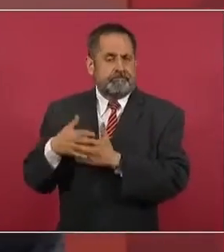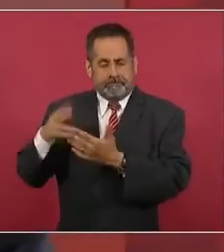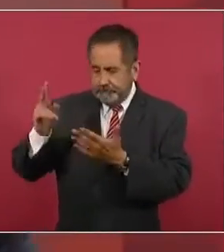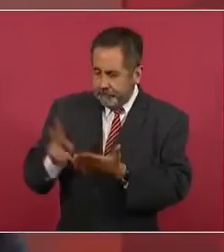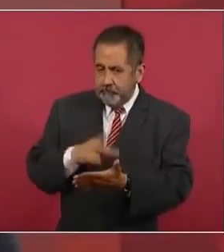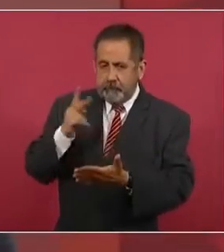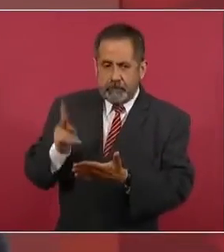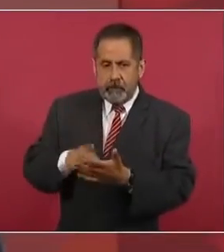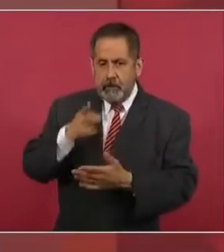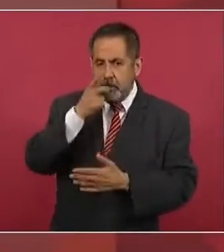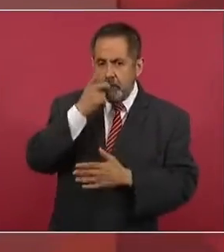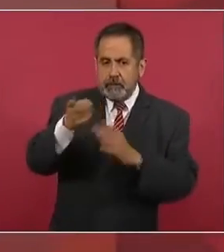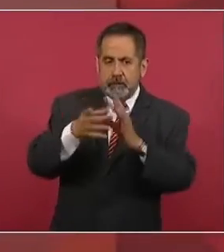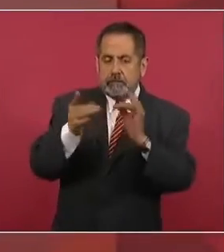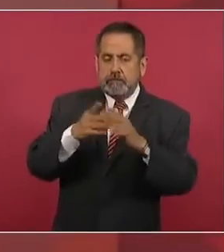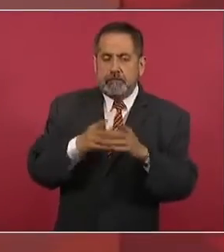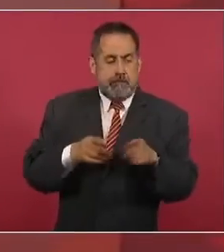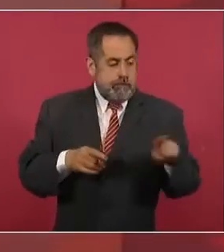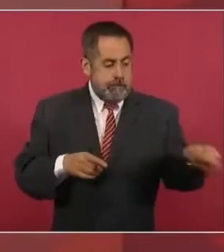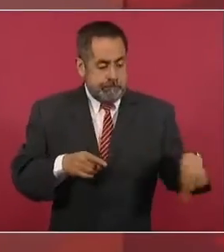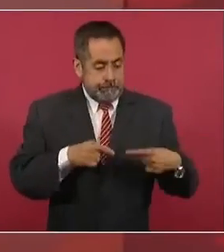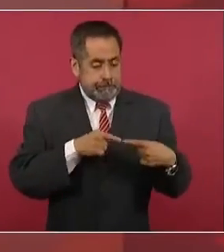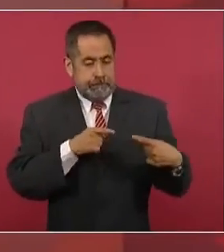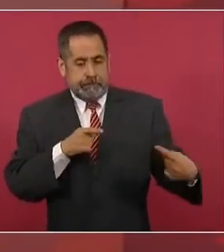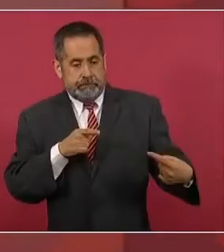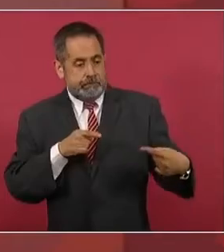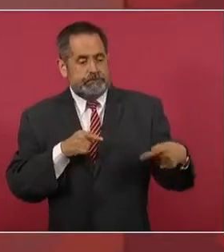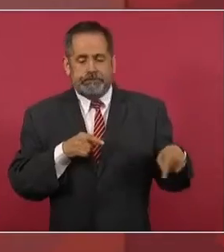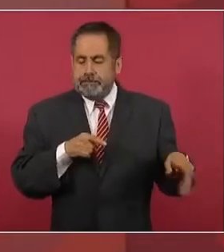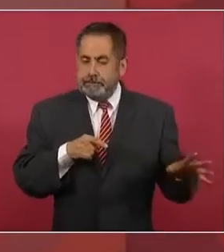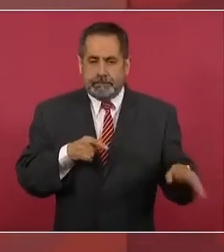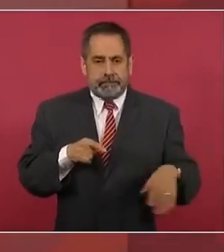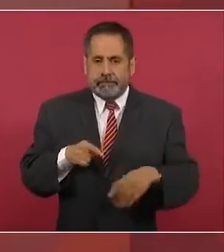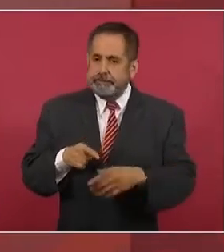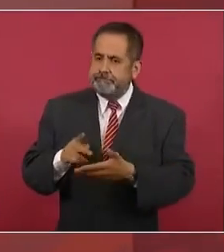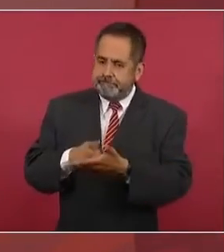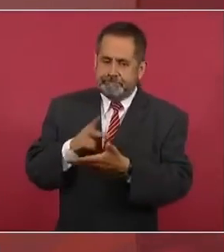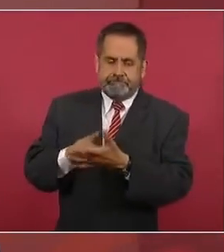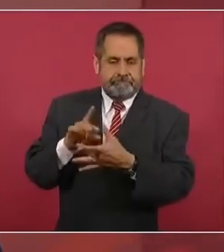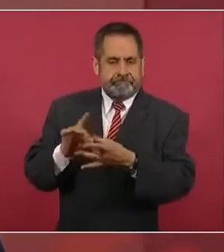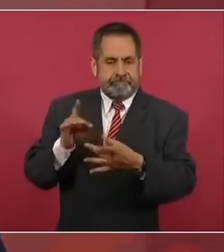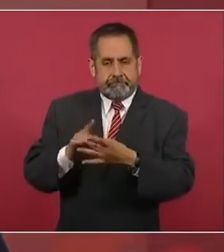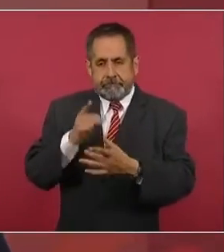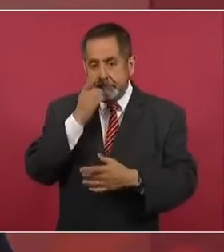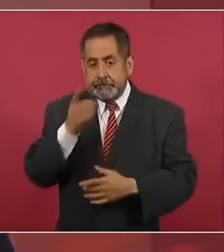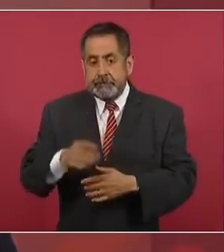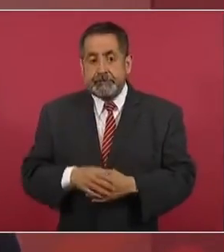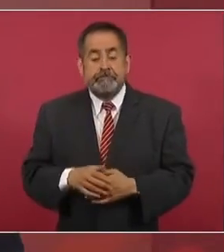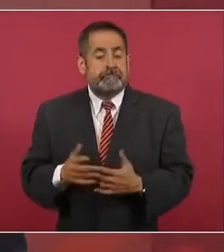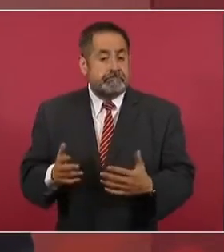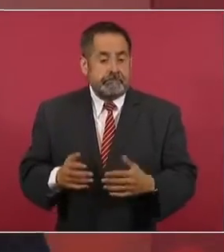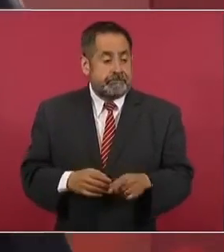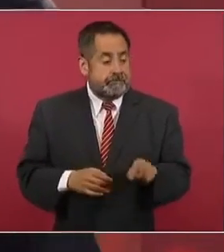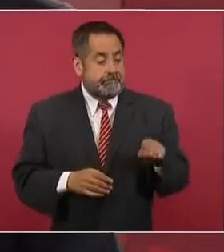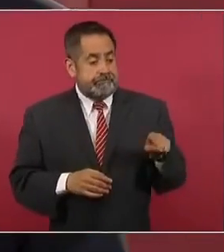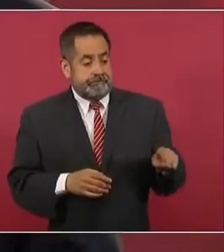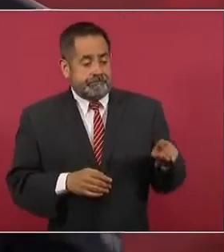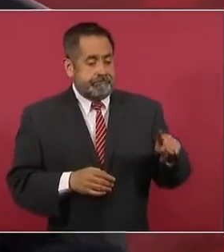porque nuestros adversarios tienen, entre otras cosas,